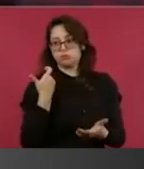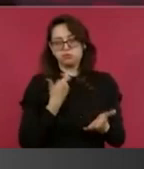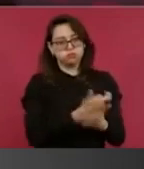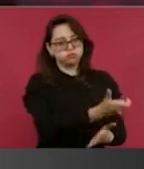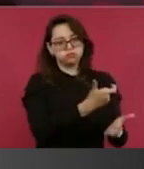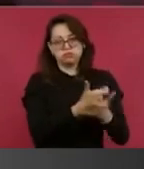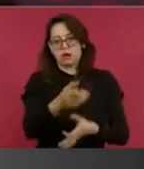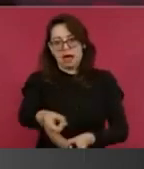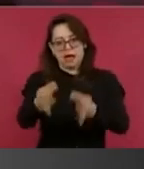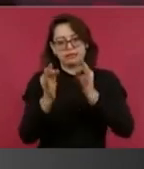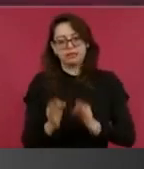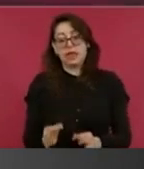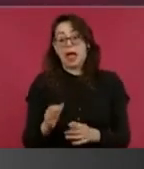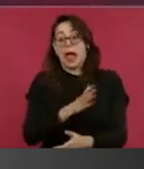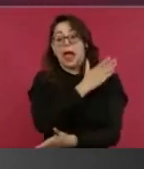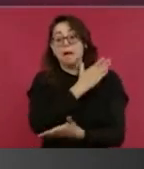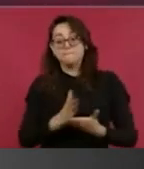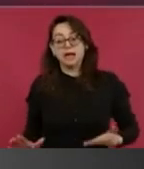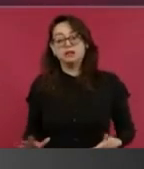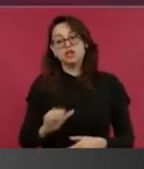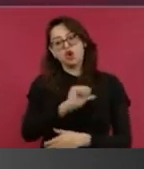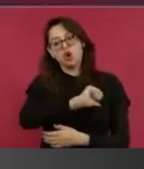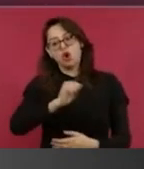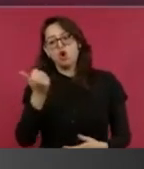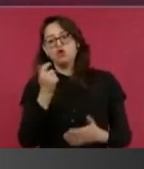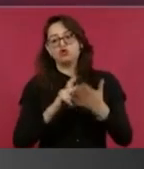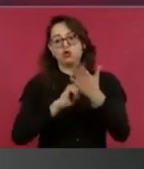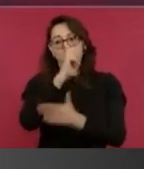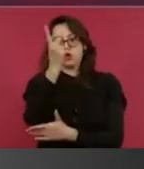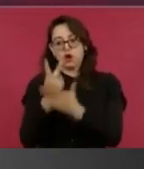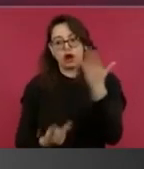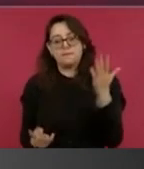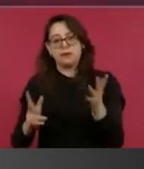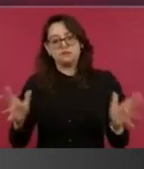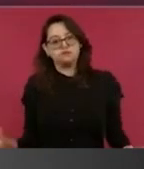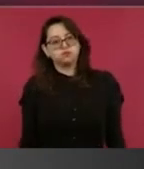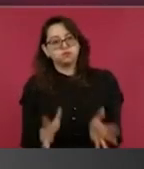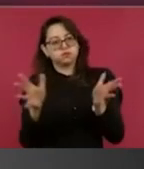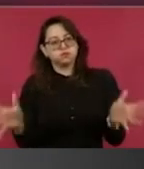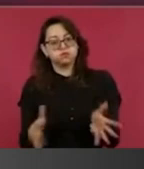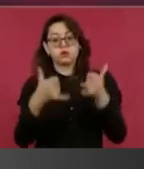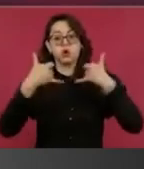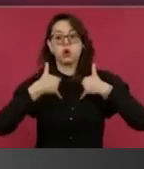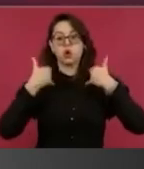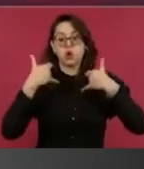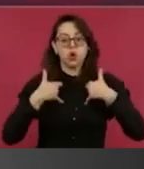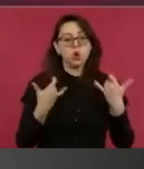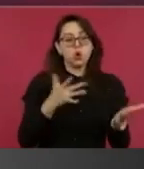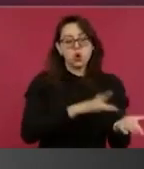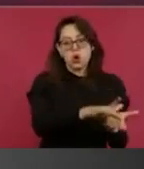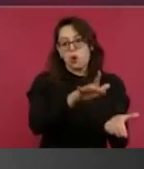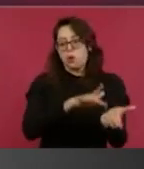ampliación de programas de apoyo a los jóvenes, ahora